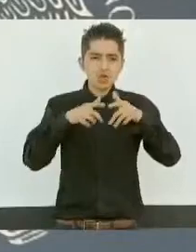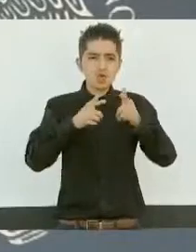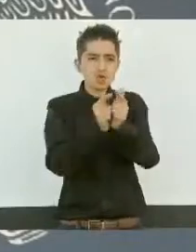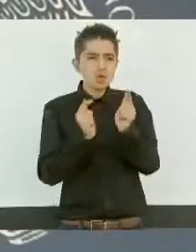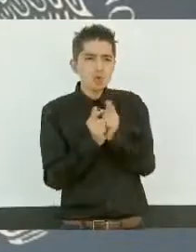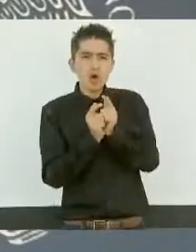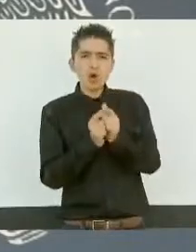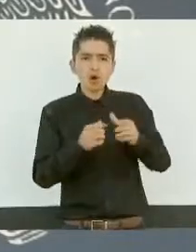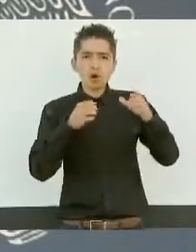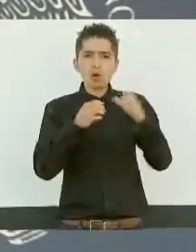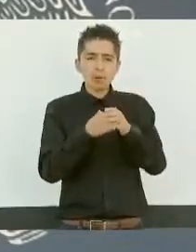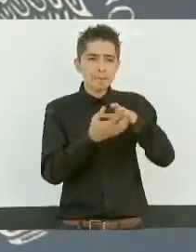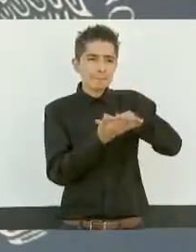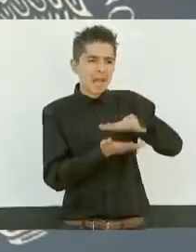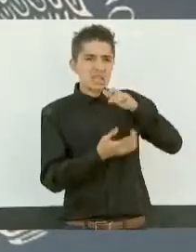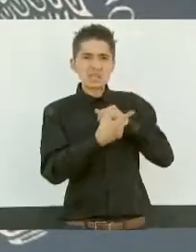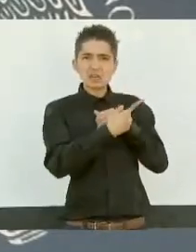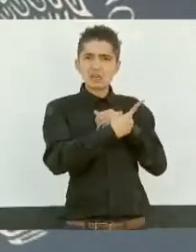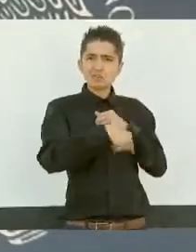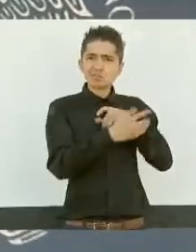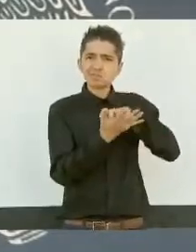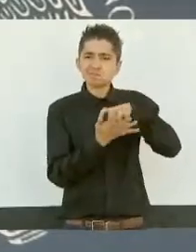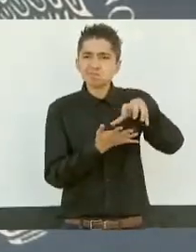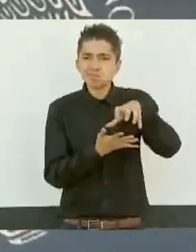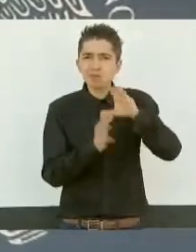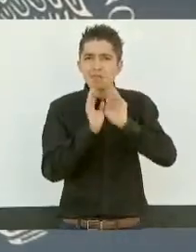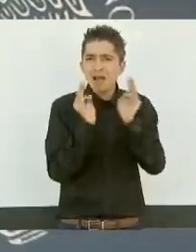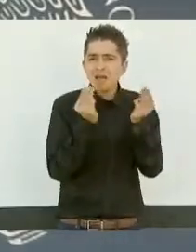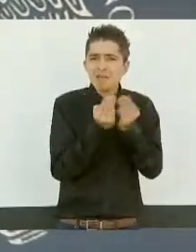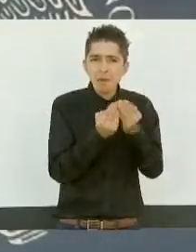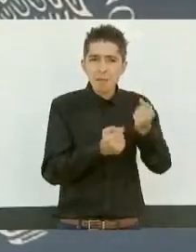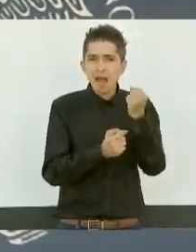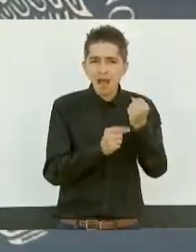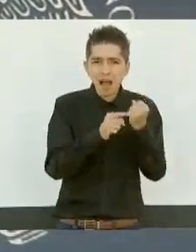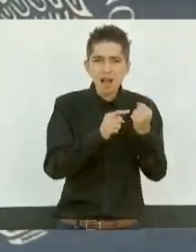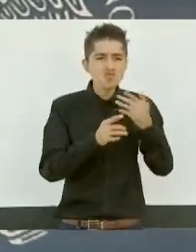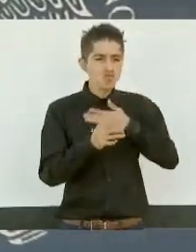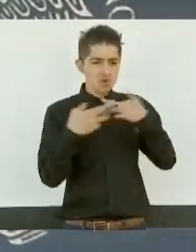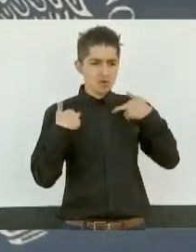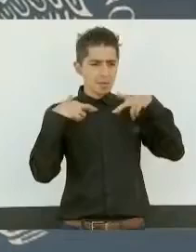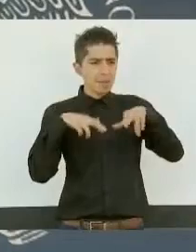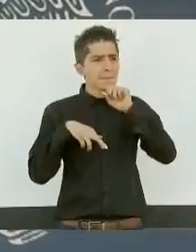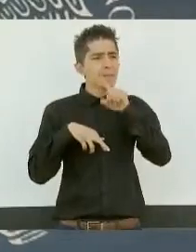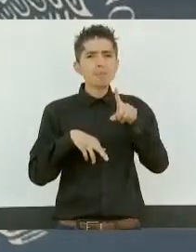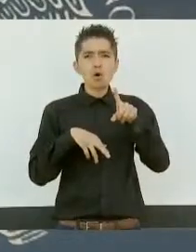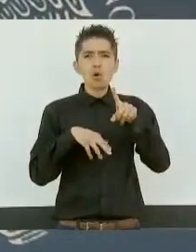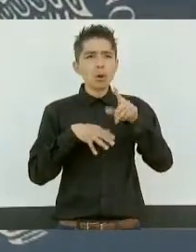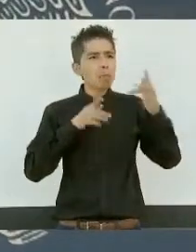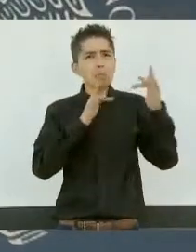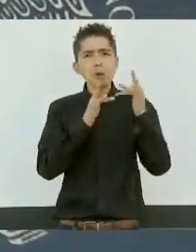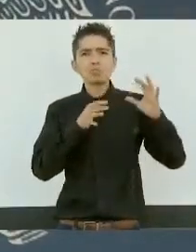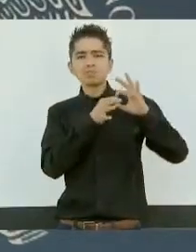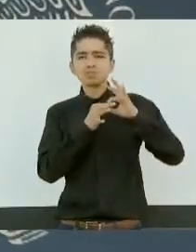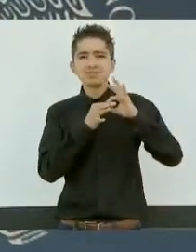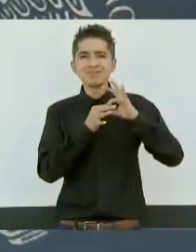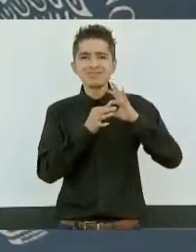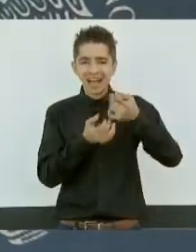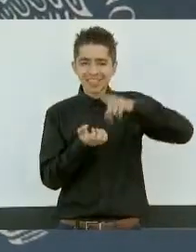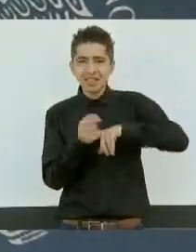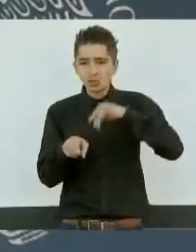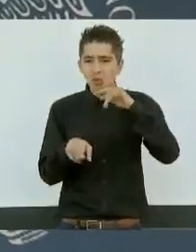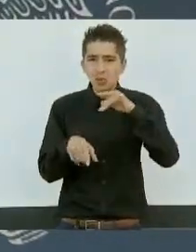con mayor capacidad de operación y que generan dificultades y riesgos